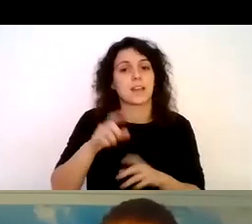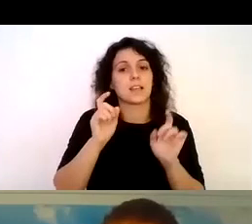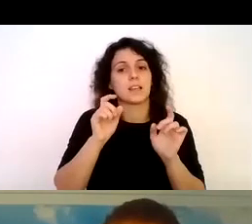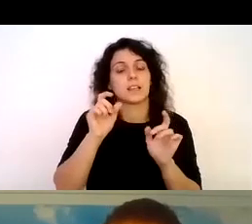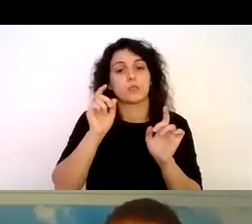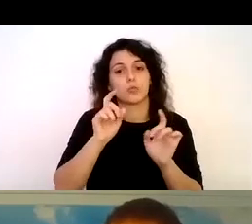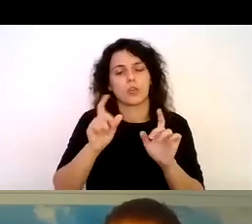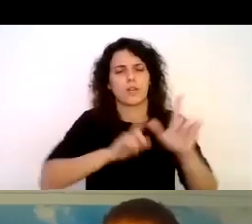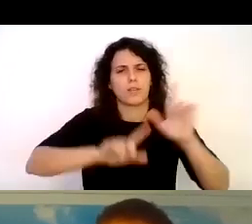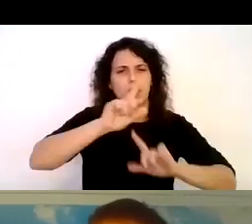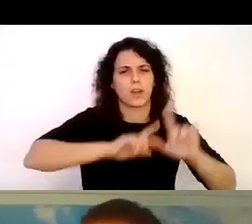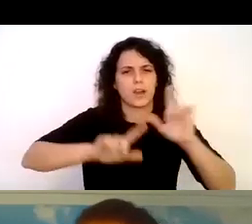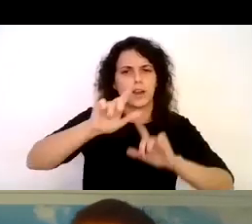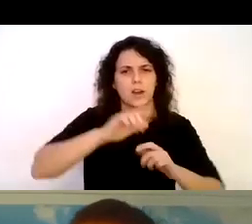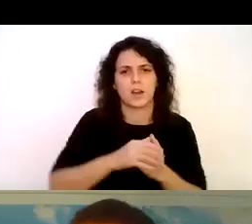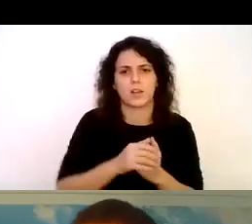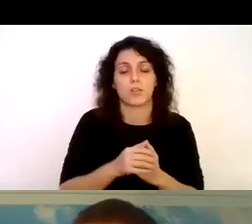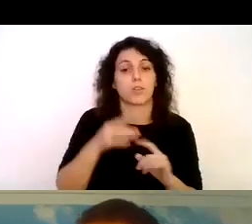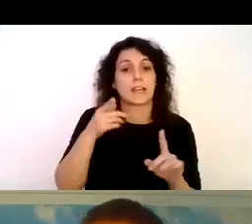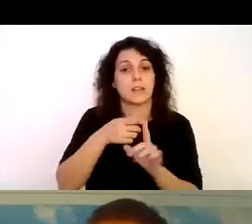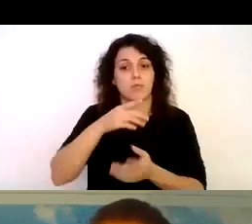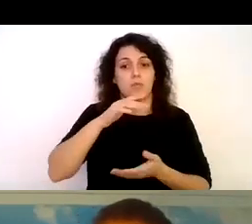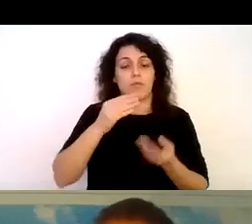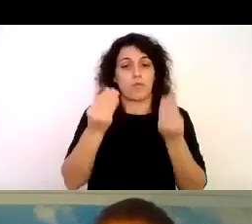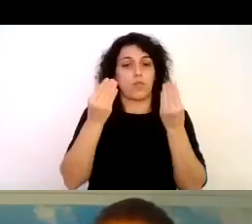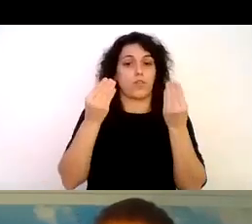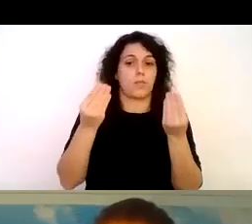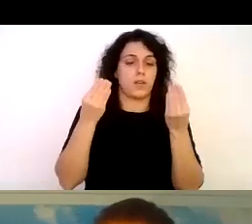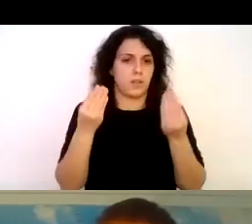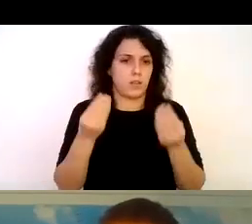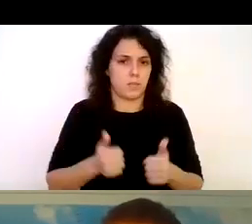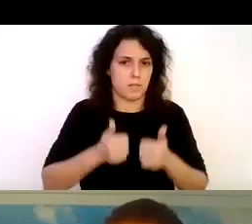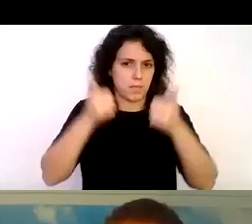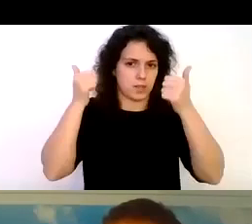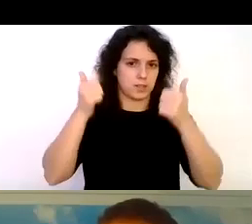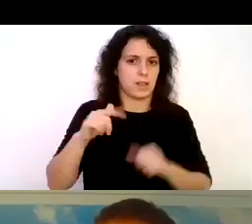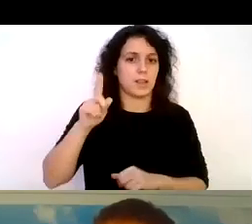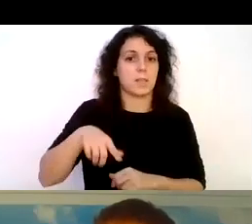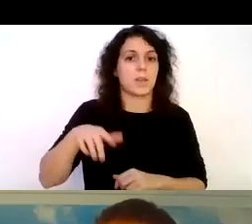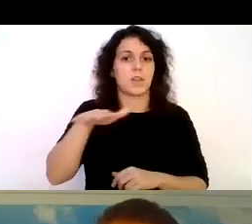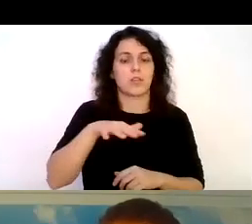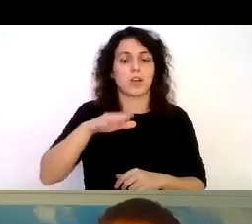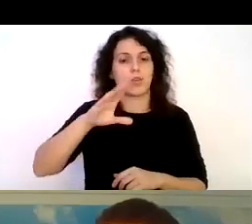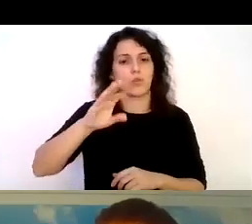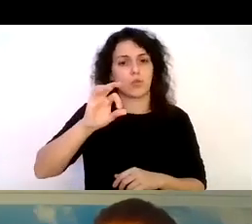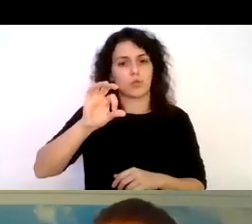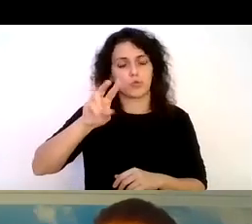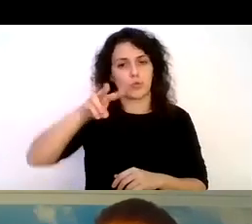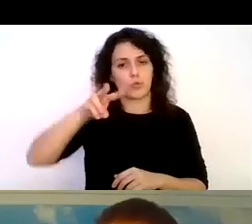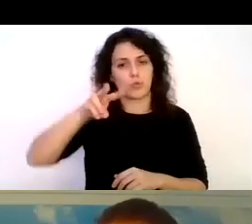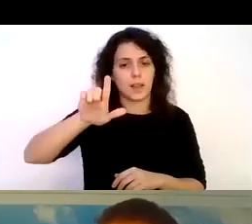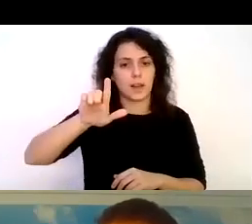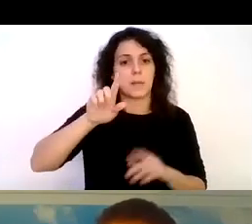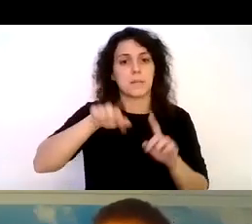desde Quintana Roo a capacitarse así que también en la zona de Cozumel y Playa del Carmen hay